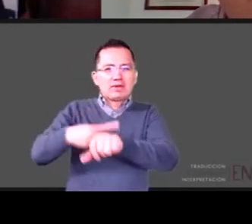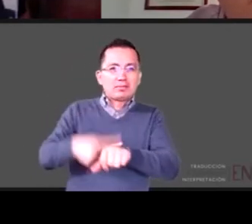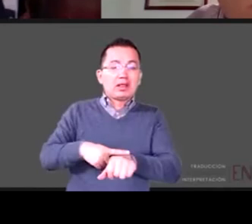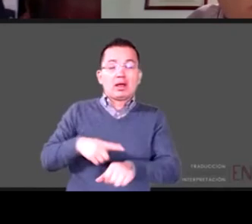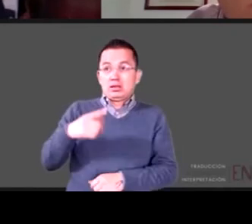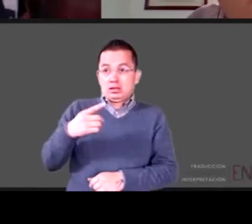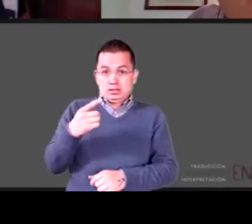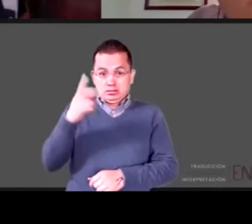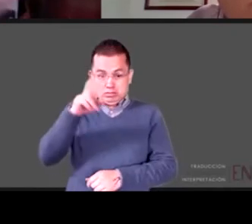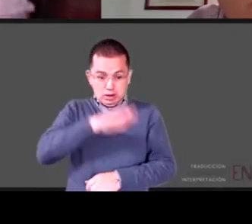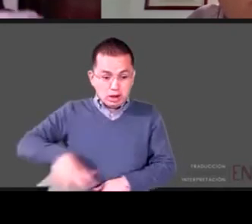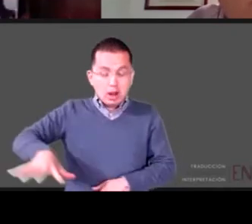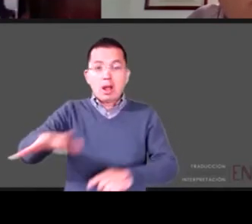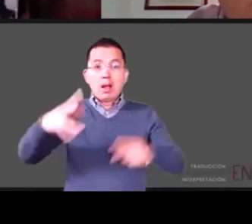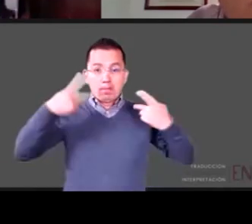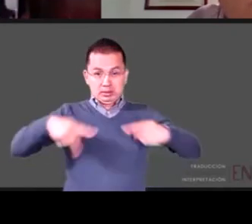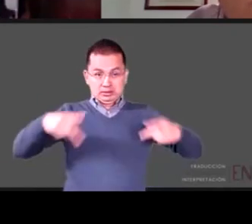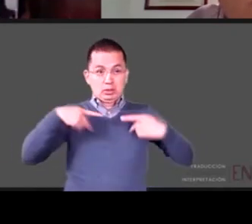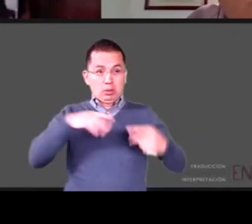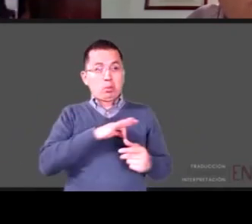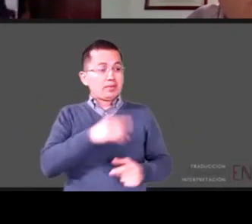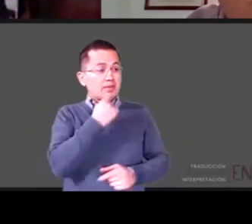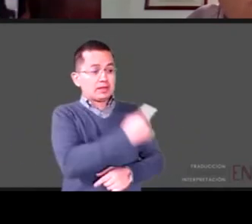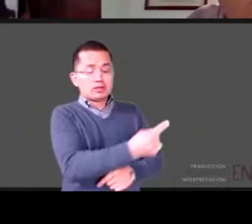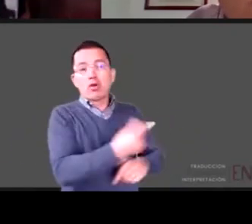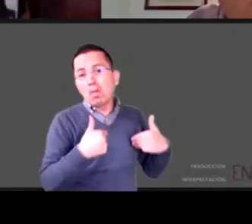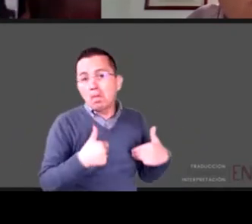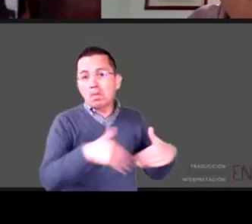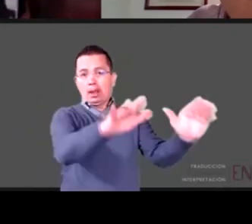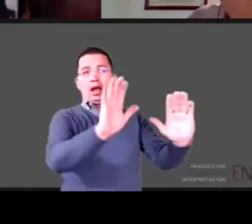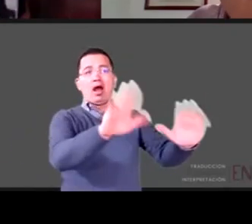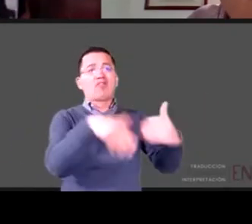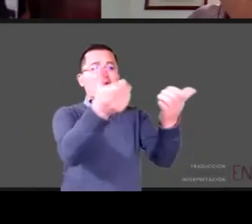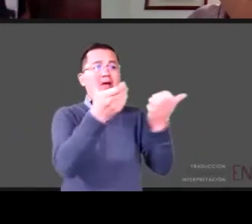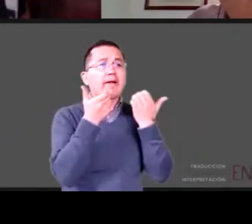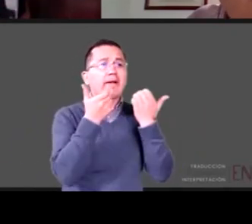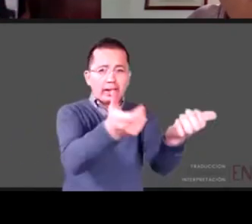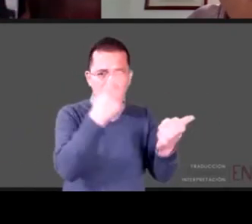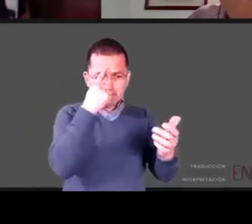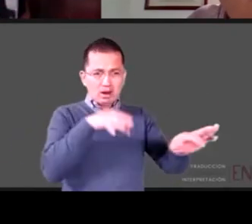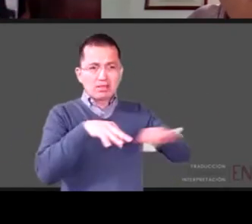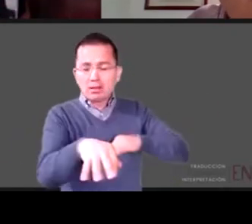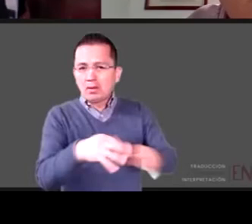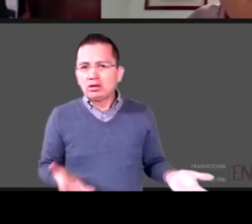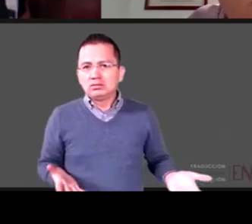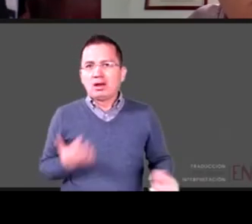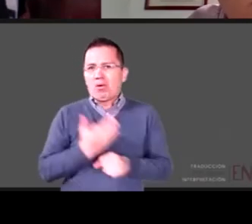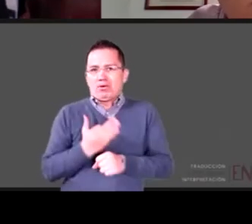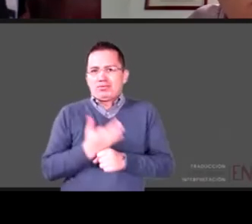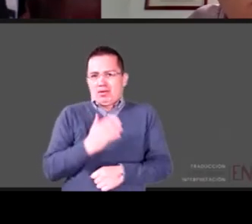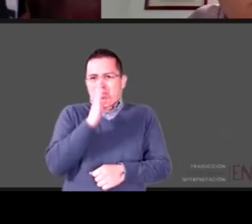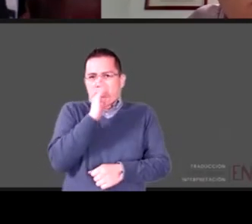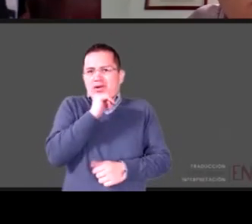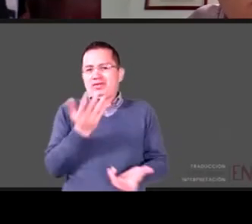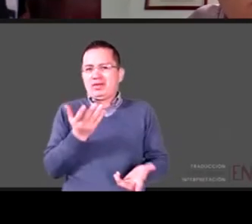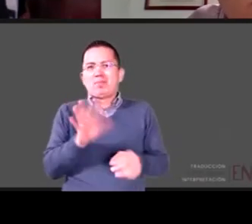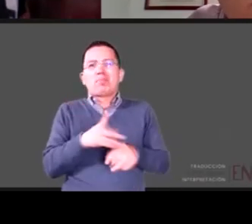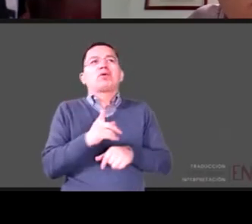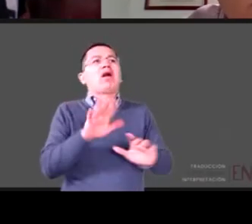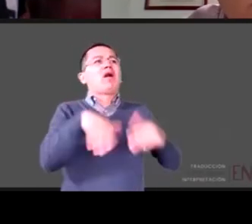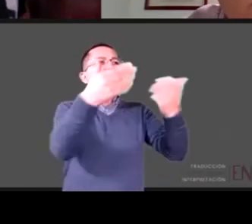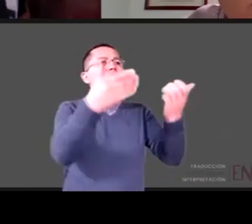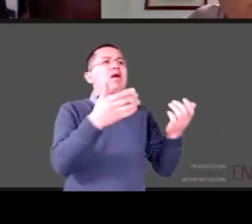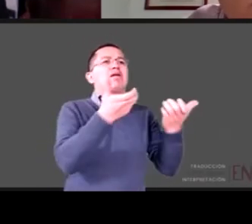estado cerradas esto lleva a un gran empobrecimiento es decir la calle no solo es un lugar de tránsito es un lugar de